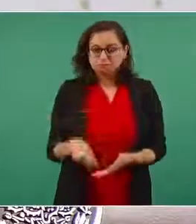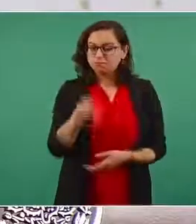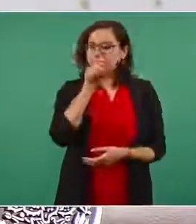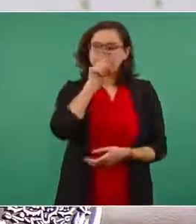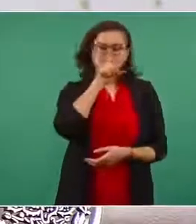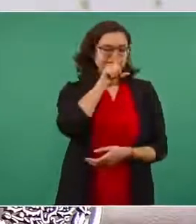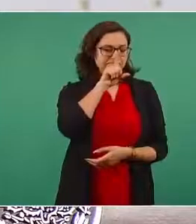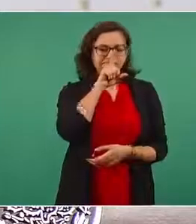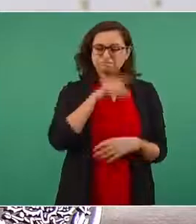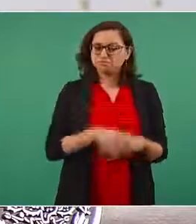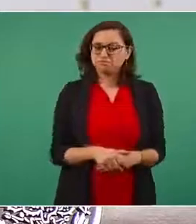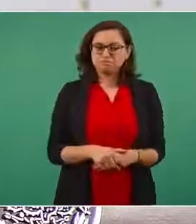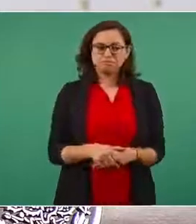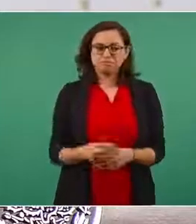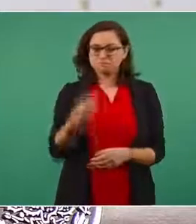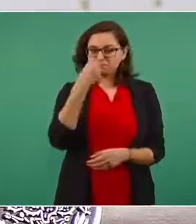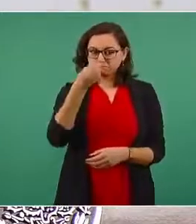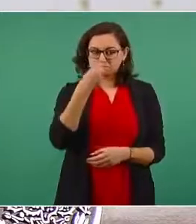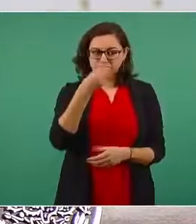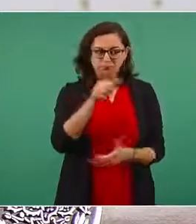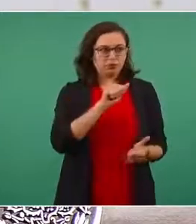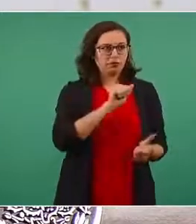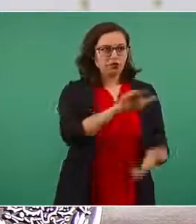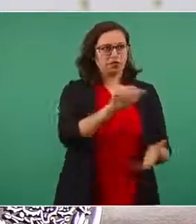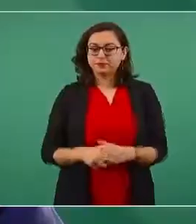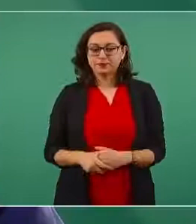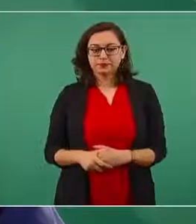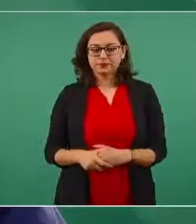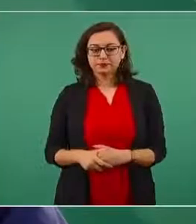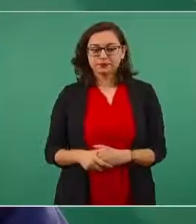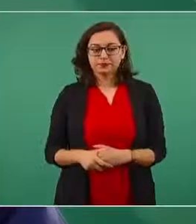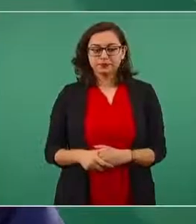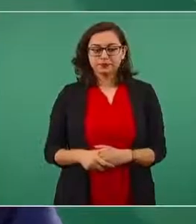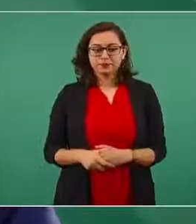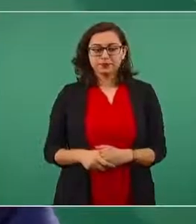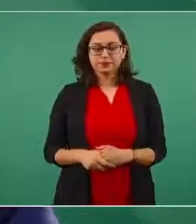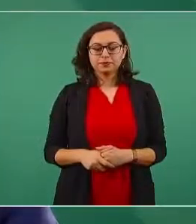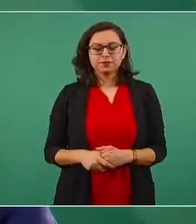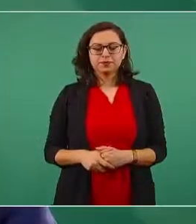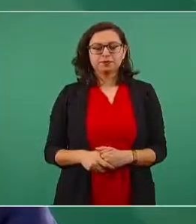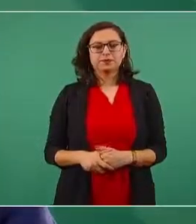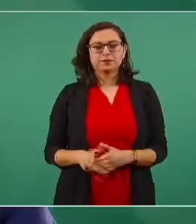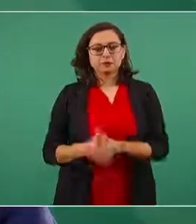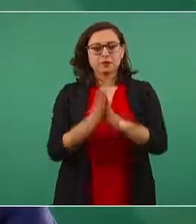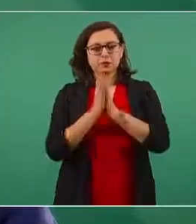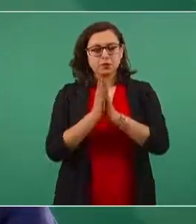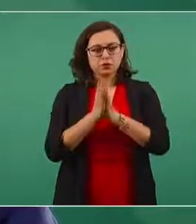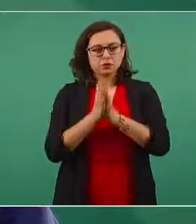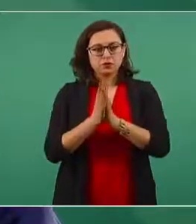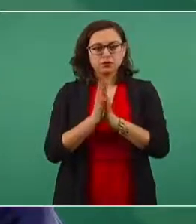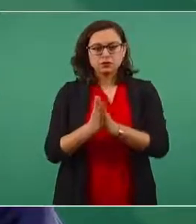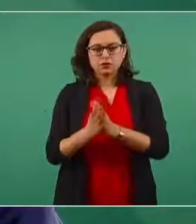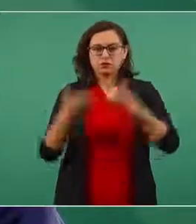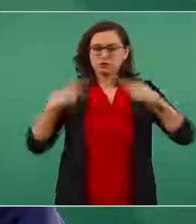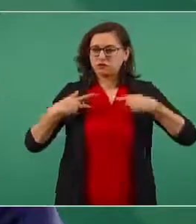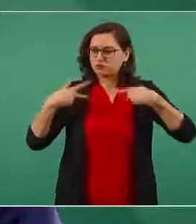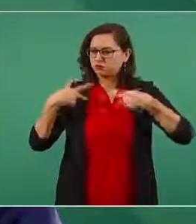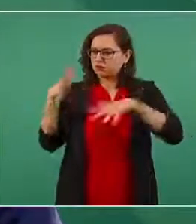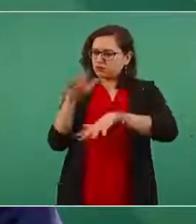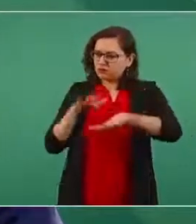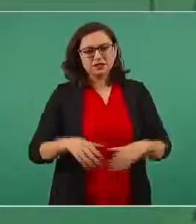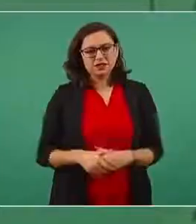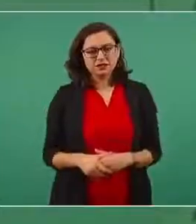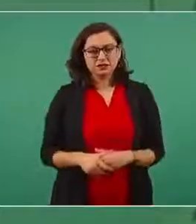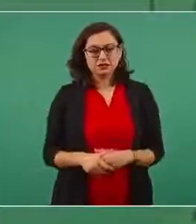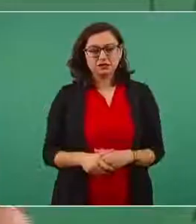despensas, frijol con gorgojo, que dejen de hostigar a la gente